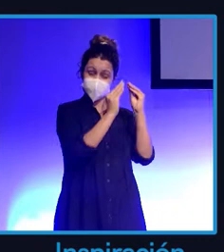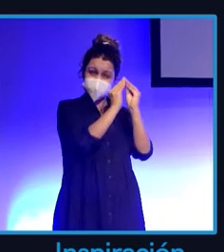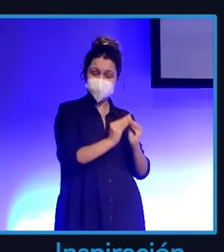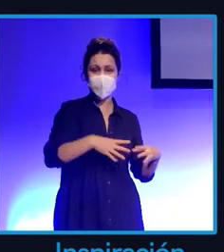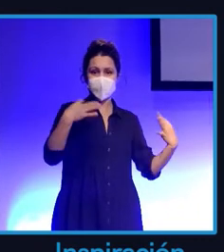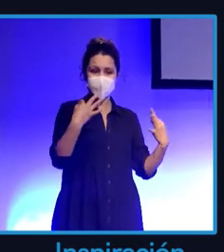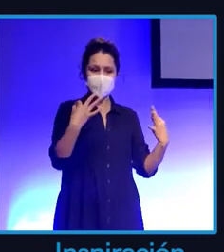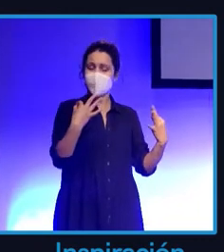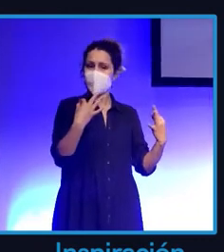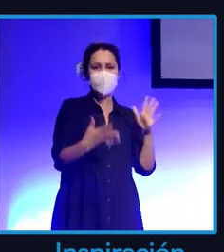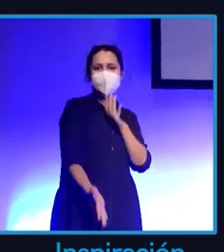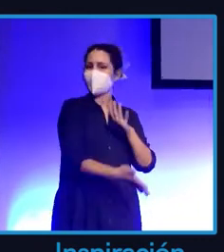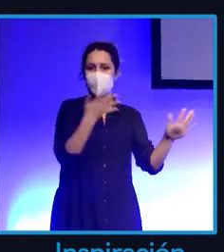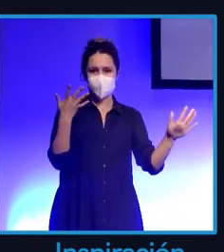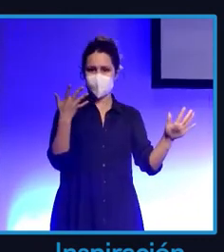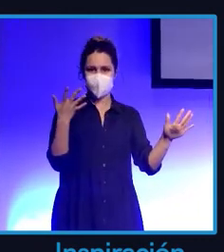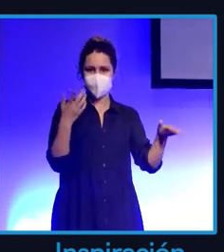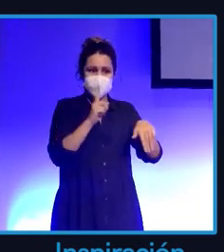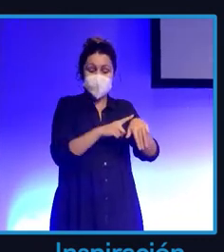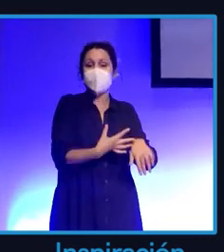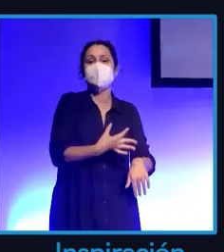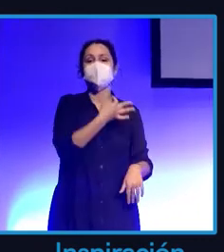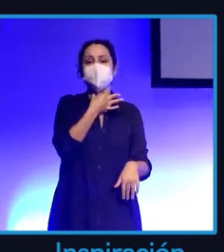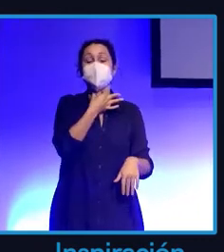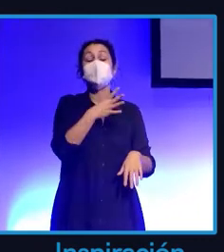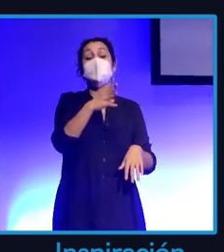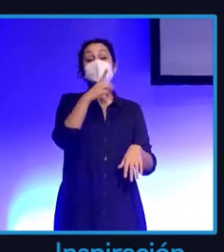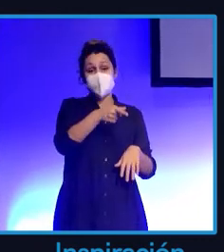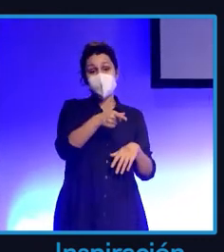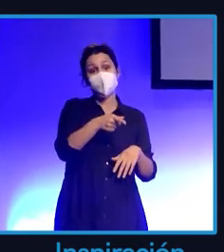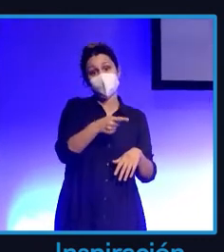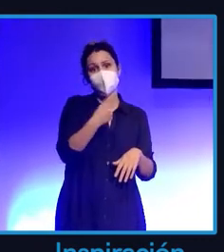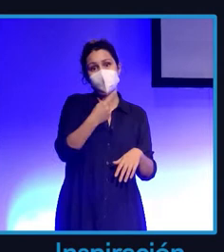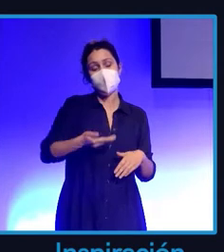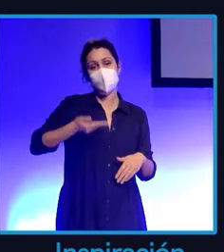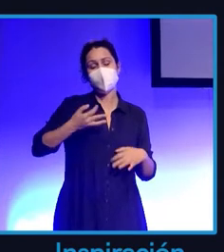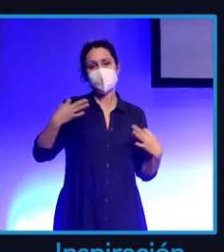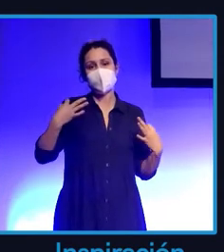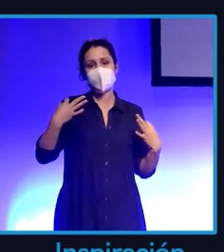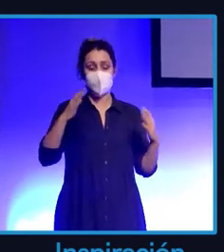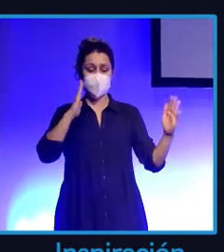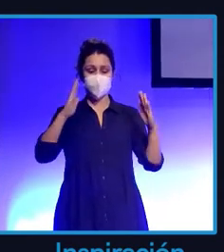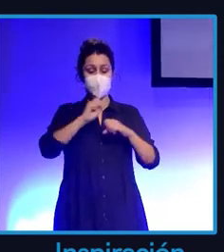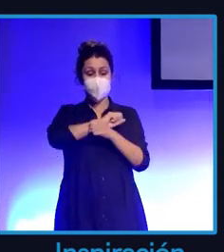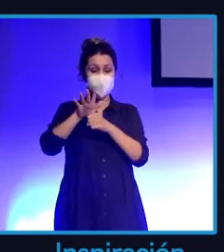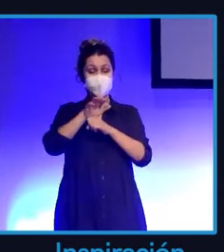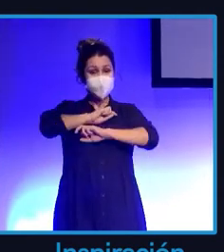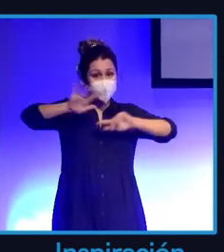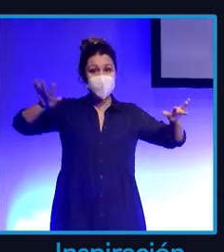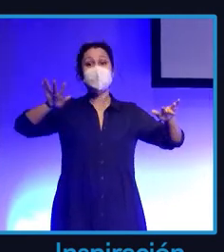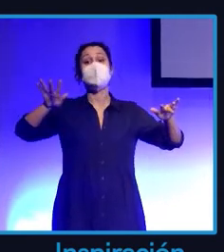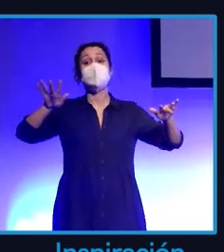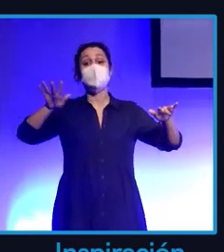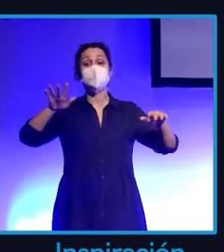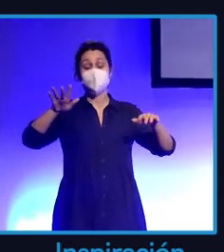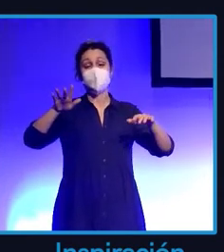en tiempo récord. Entonces, creo que es importante puntualizar el boom que sufre durante la pandemia. ¿Por qué? Porque el influencer